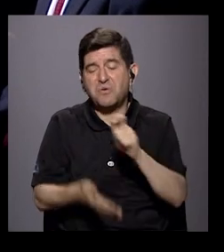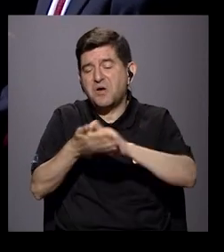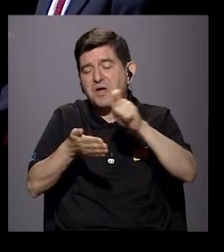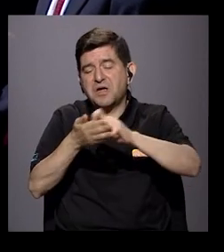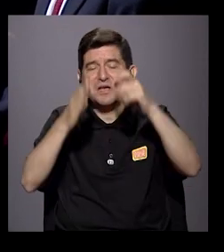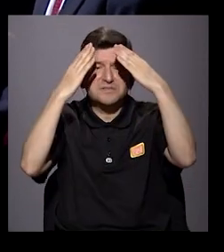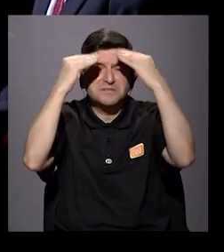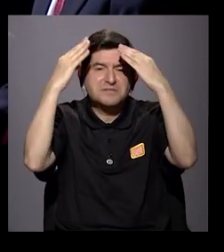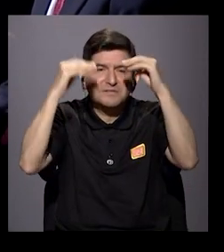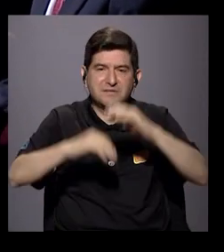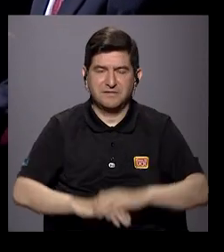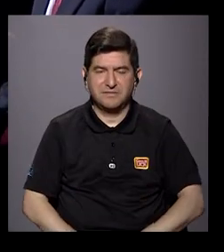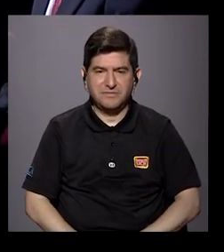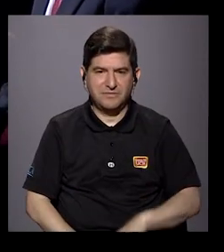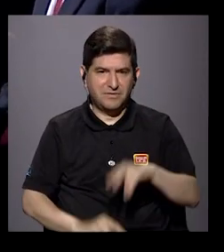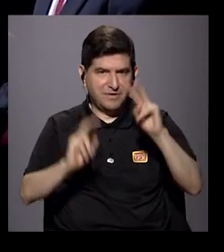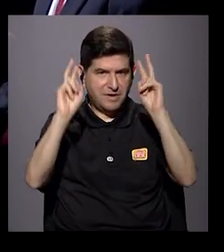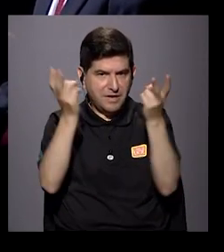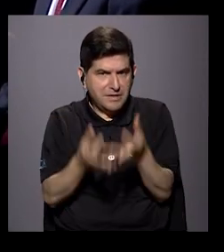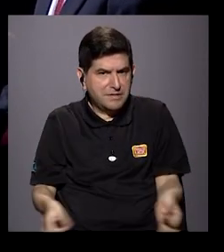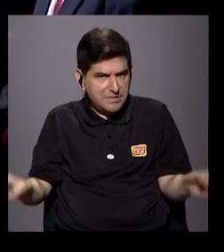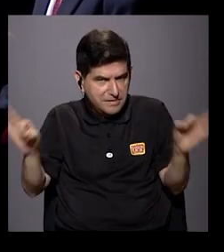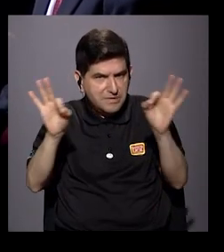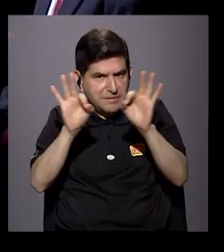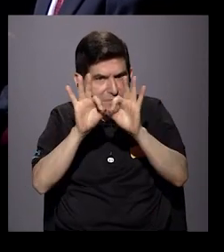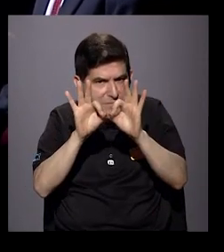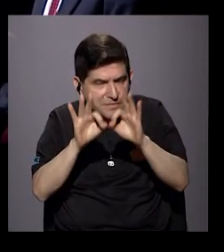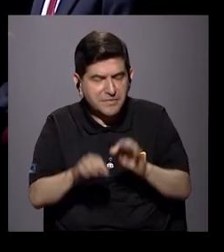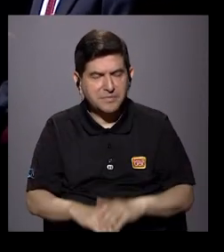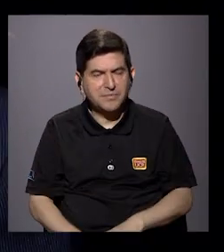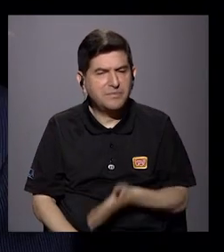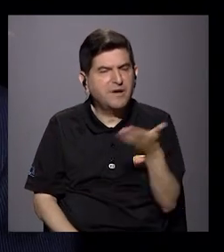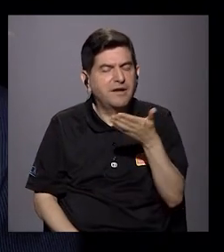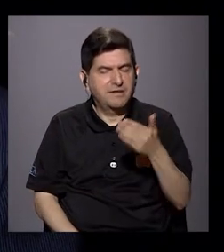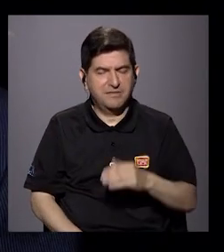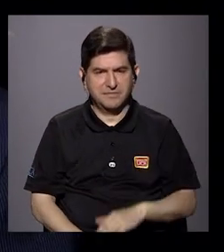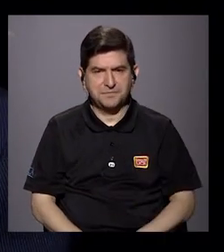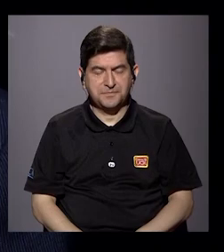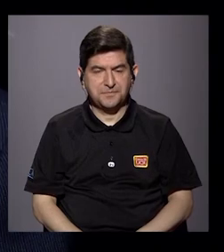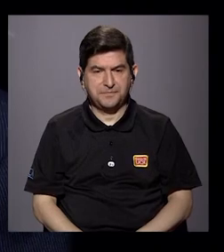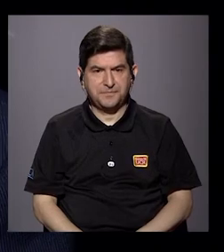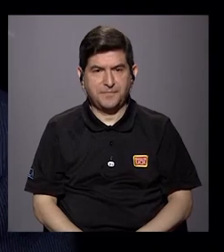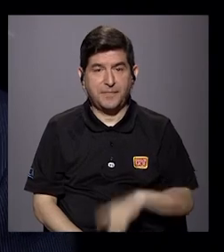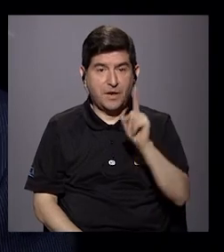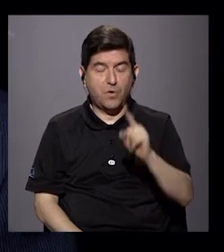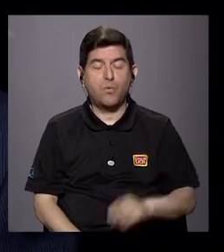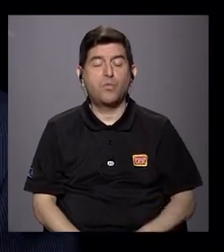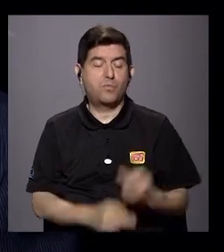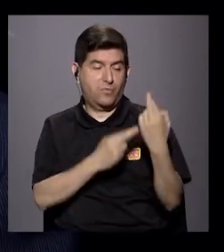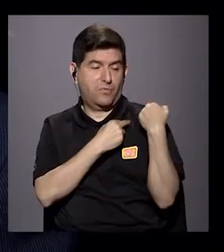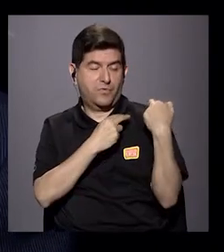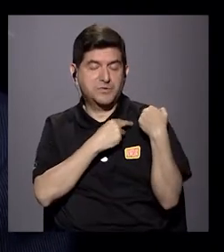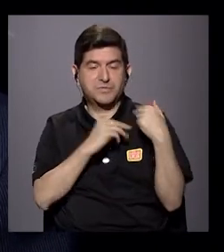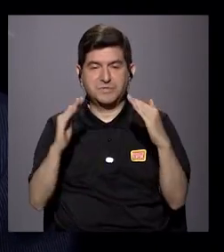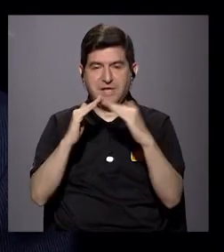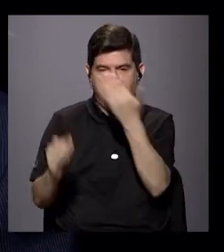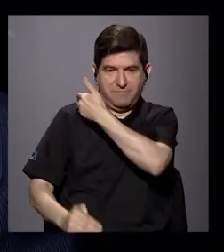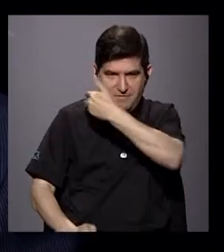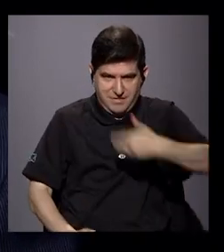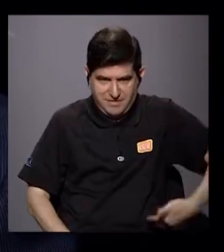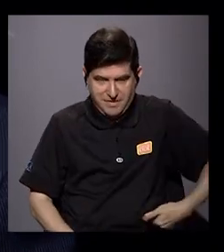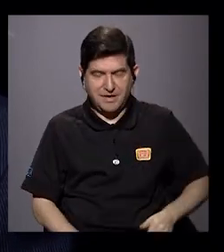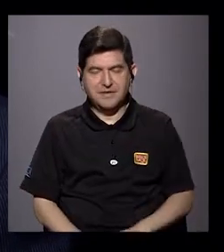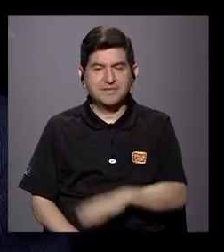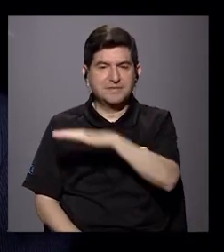Bueno, a ver, yo creo que en este tema lo fundamental es que al ser un comisionado de la presidencia y estar desde,